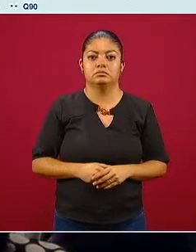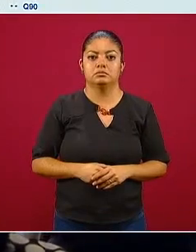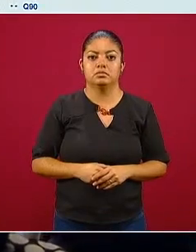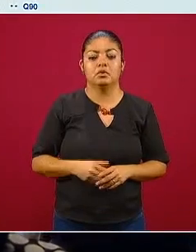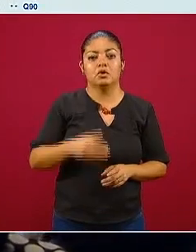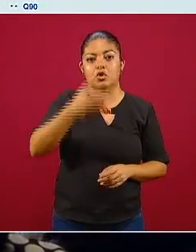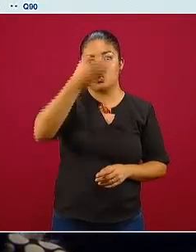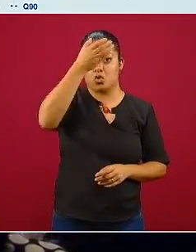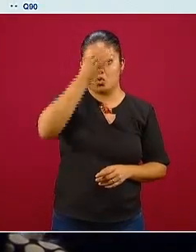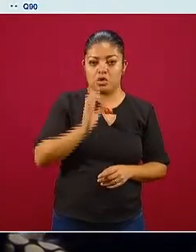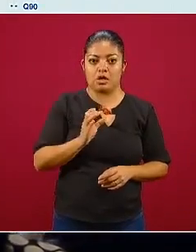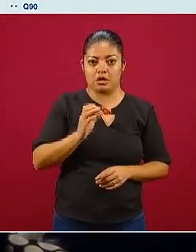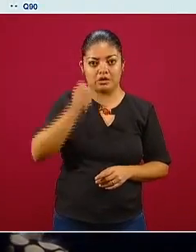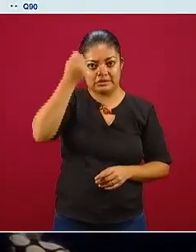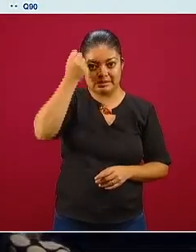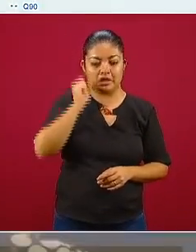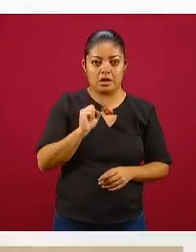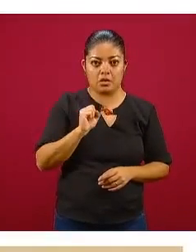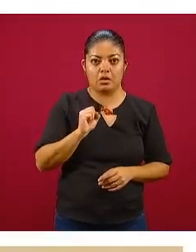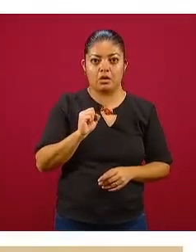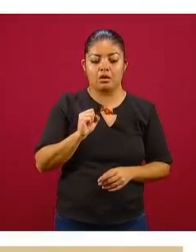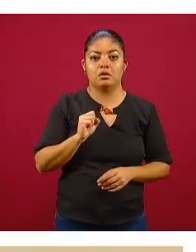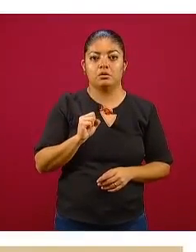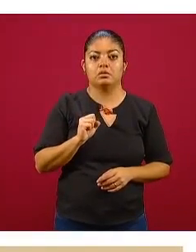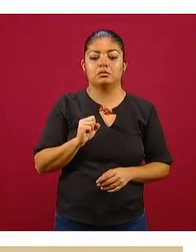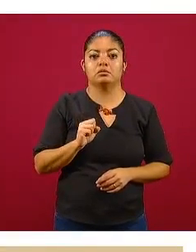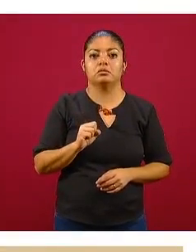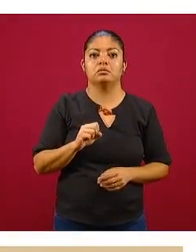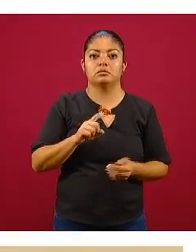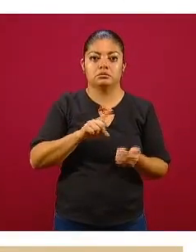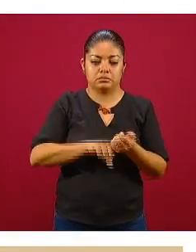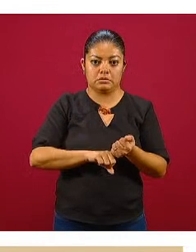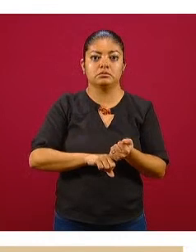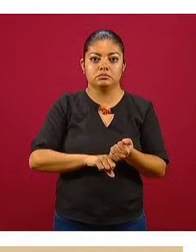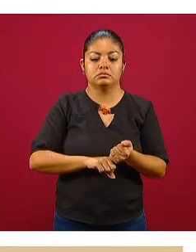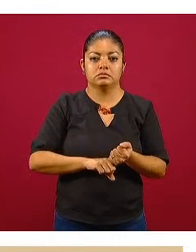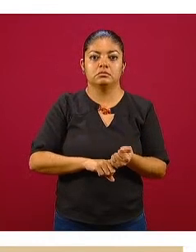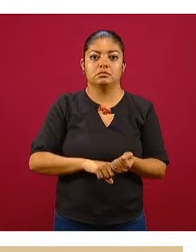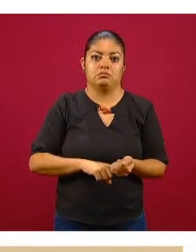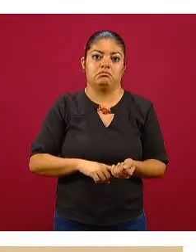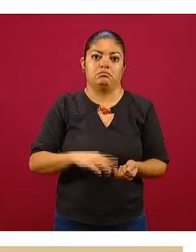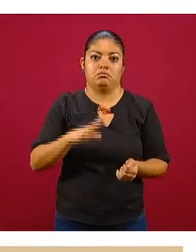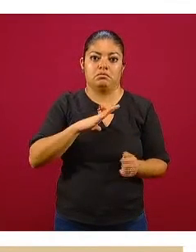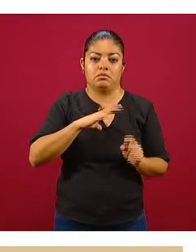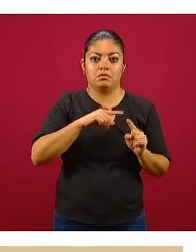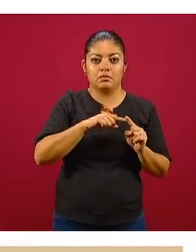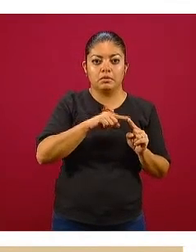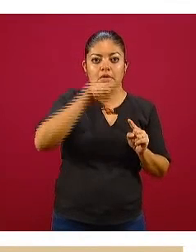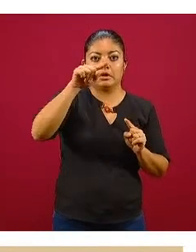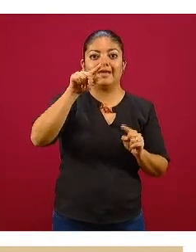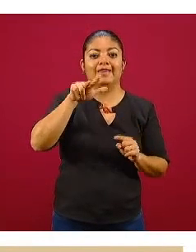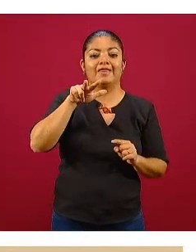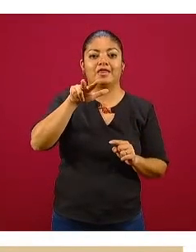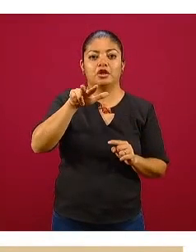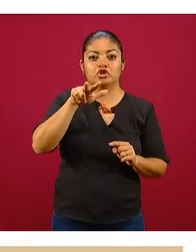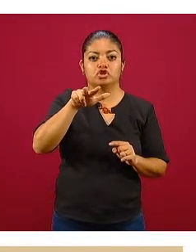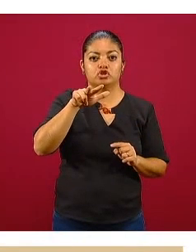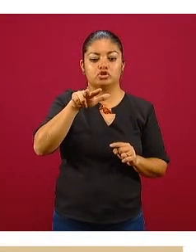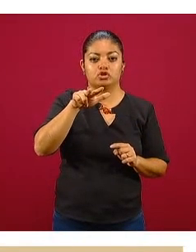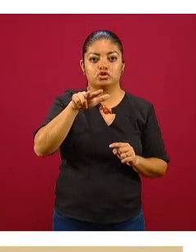Culiacán, Sinaloa, lo mismo, el ACME de la curva se proyectó o se predijo para el 18 de